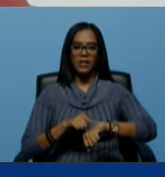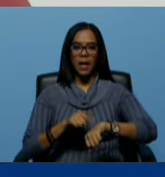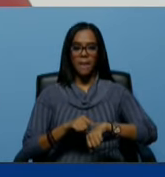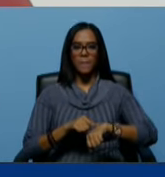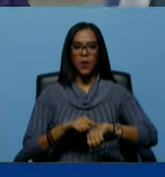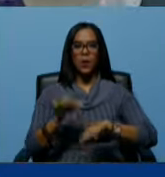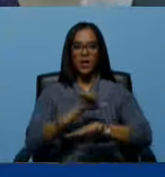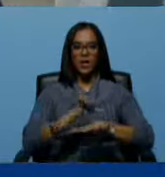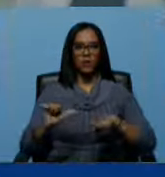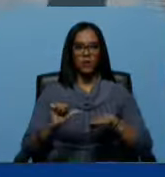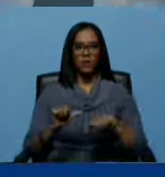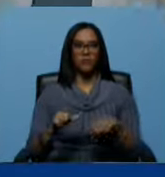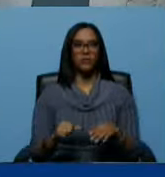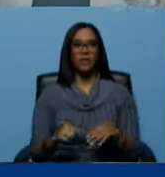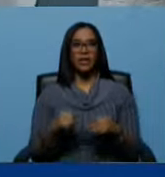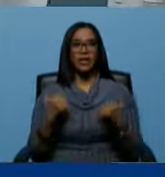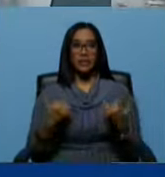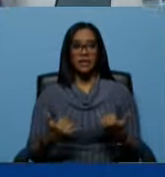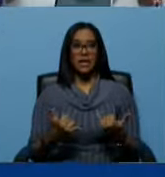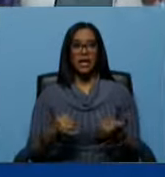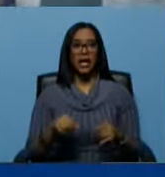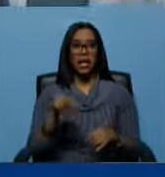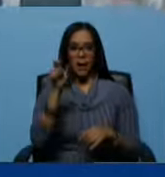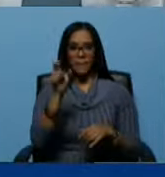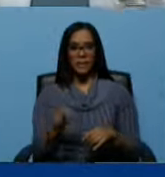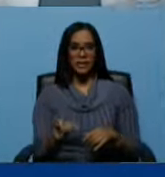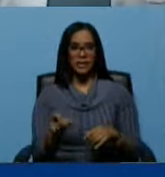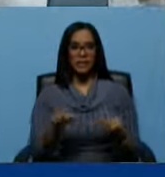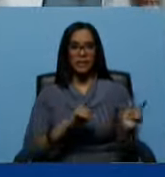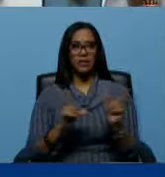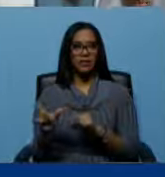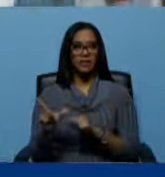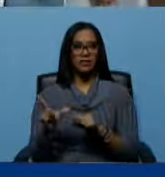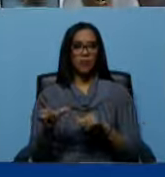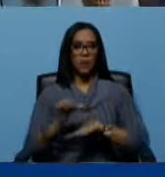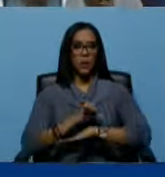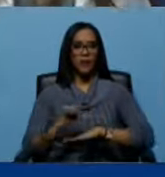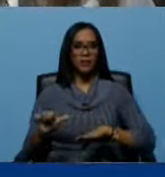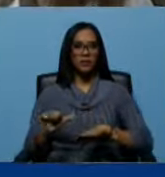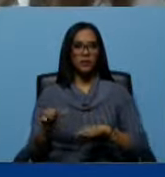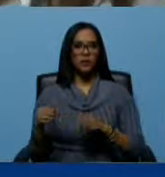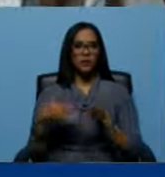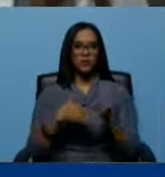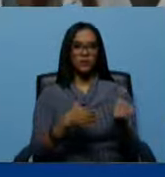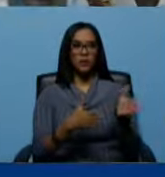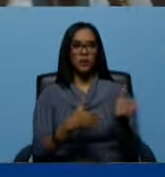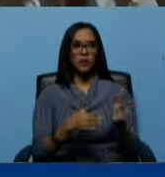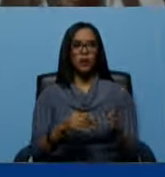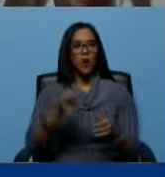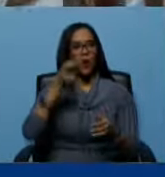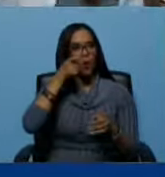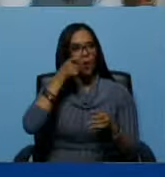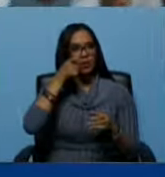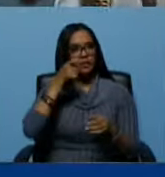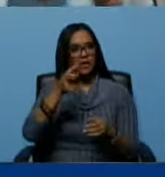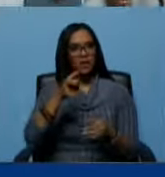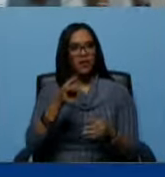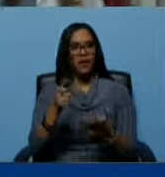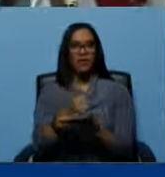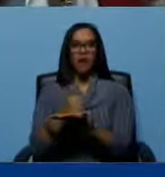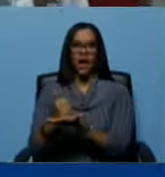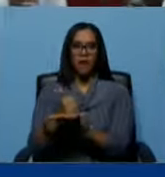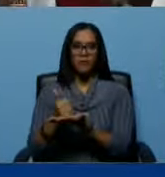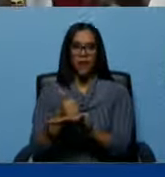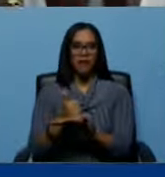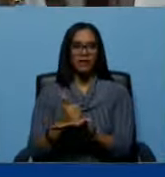unidad. Una vez que el paciente sale del quirófano, pasa por observación. Observación, farmacia,